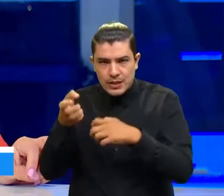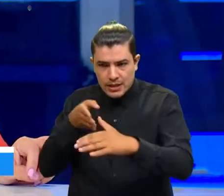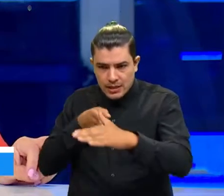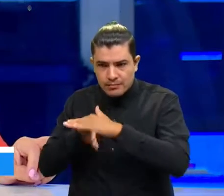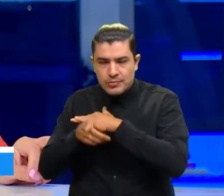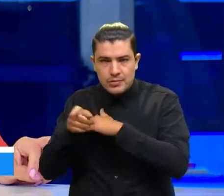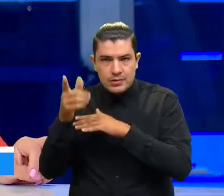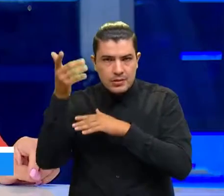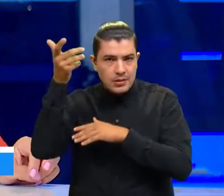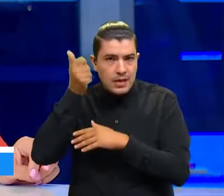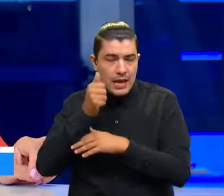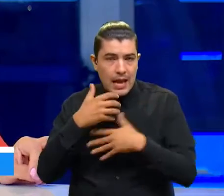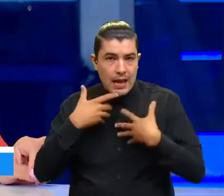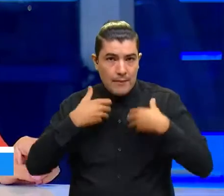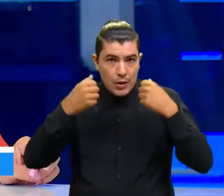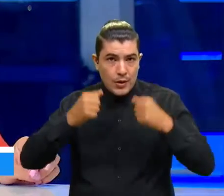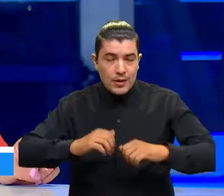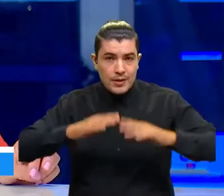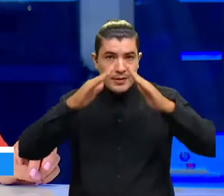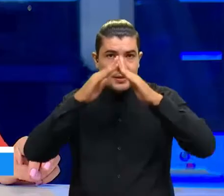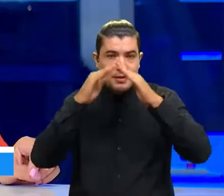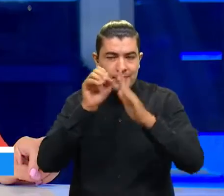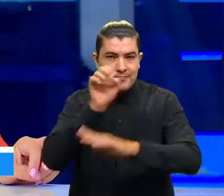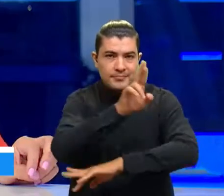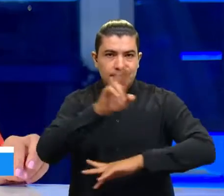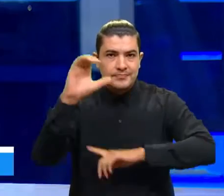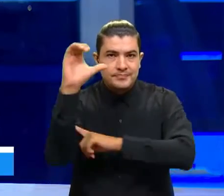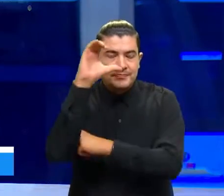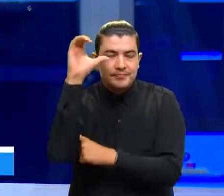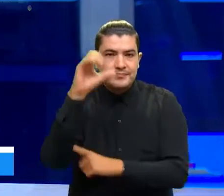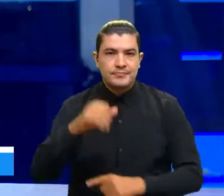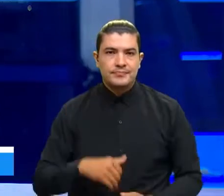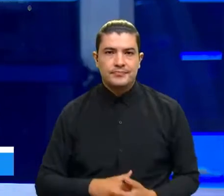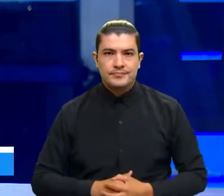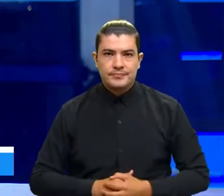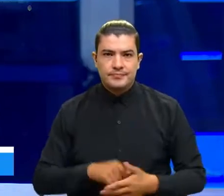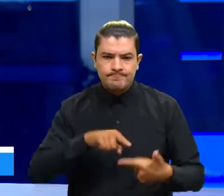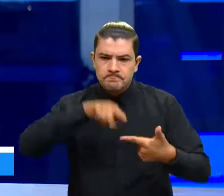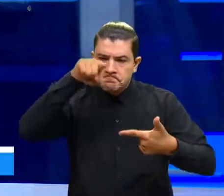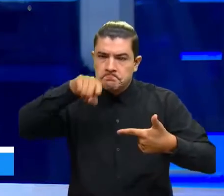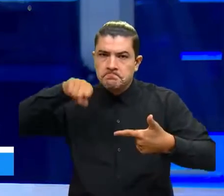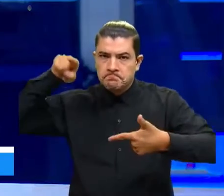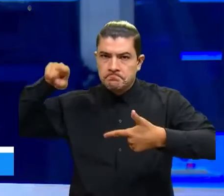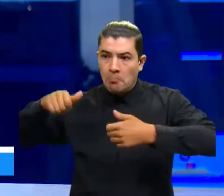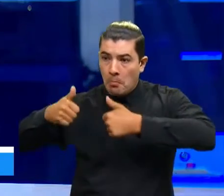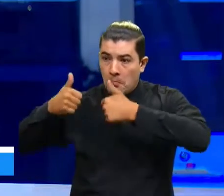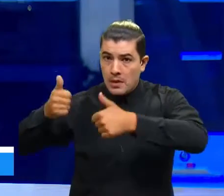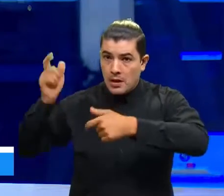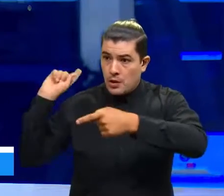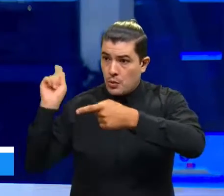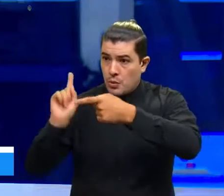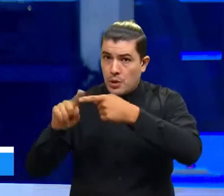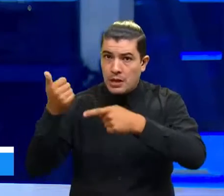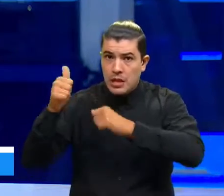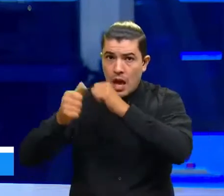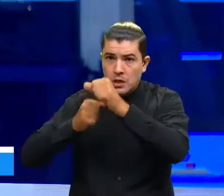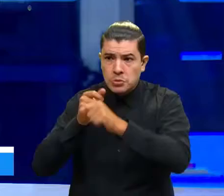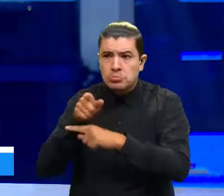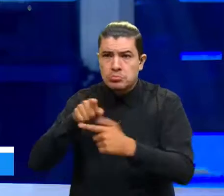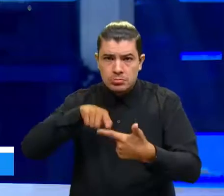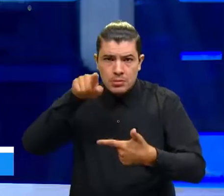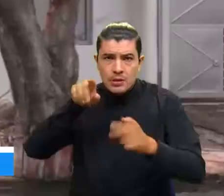la casa propia en el Oriente Colombiano, un tema que viene registrando indicadores favorables en la última década en la región.